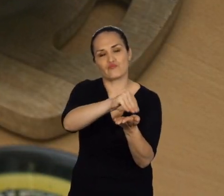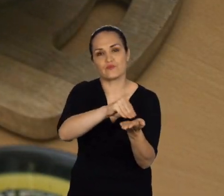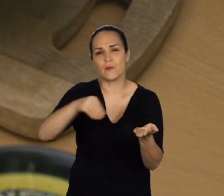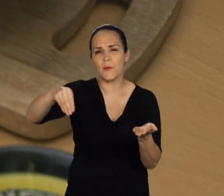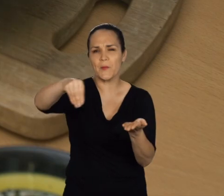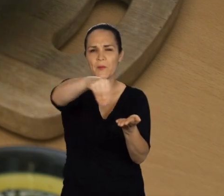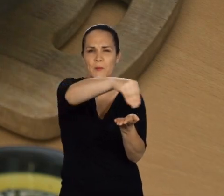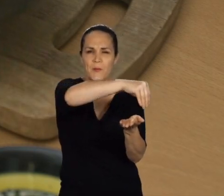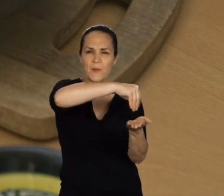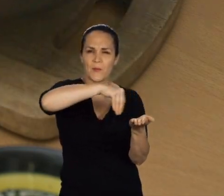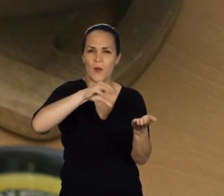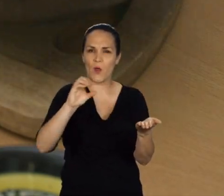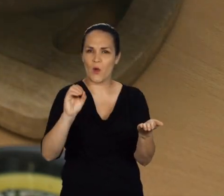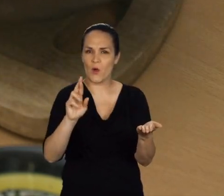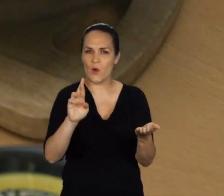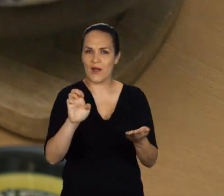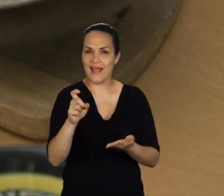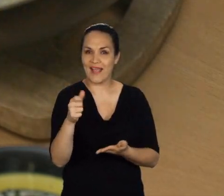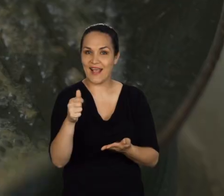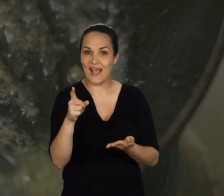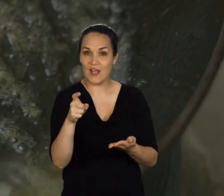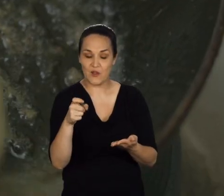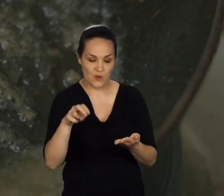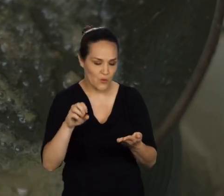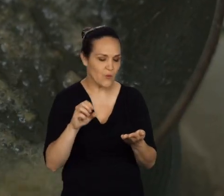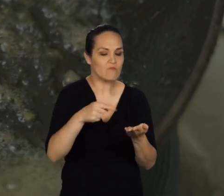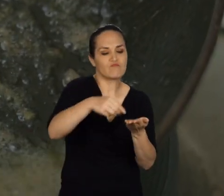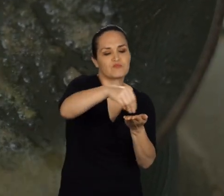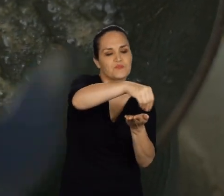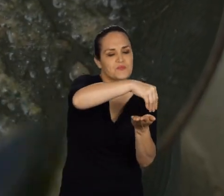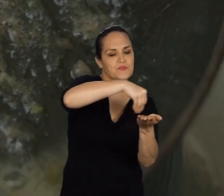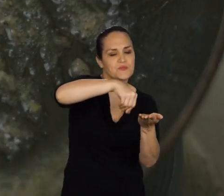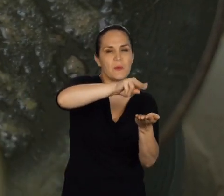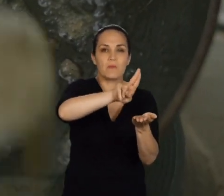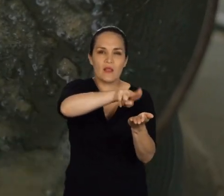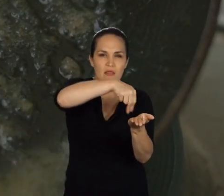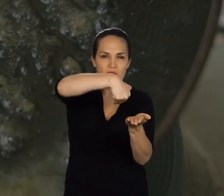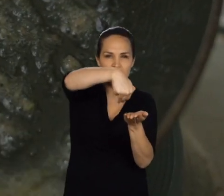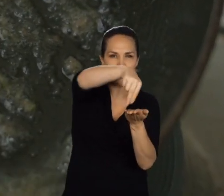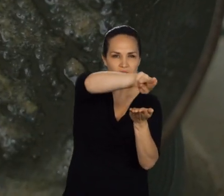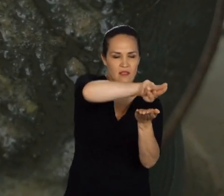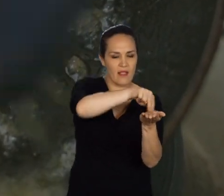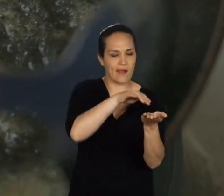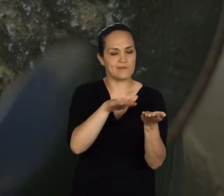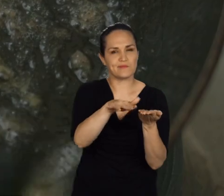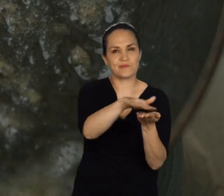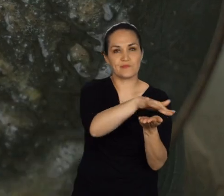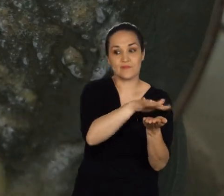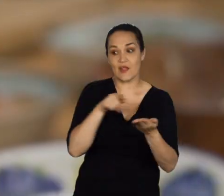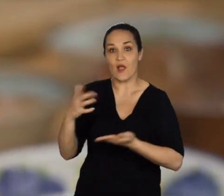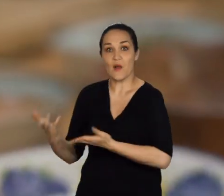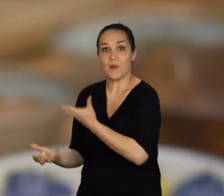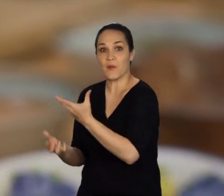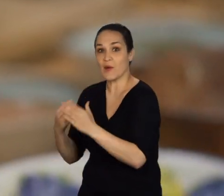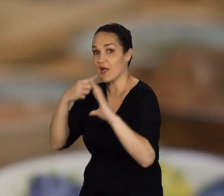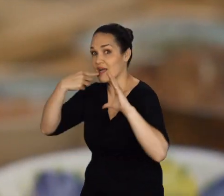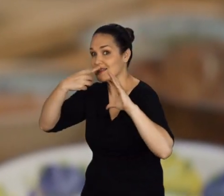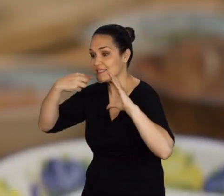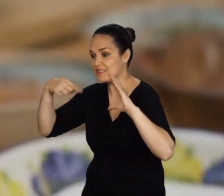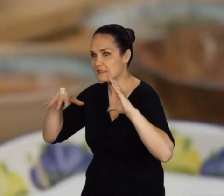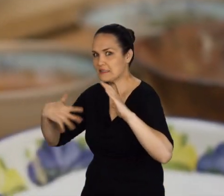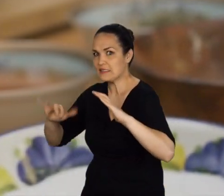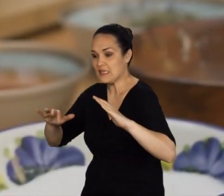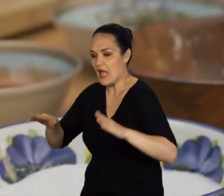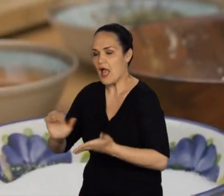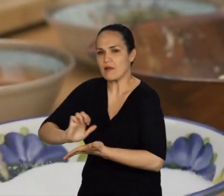Aromatizamos con un poquito de orégano. Con la mantequilla empezamos a bañar el filete de pescado. Con la ullama ya